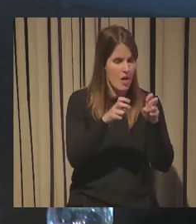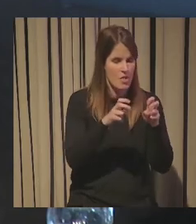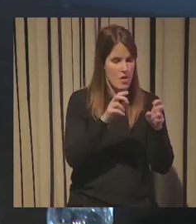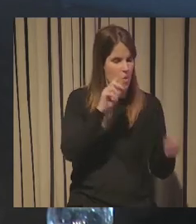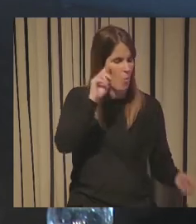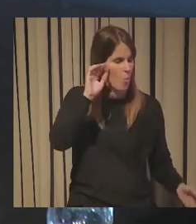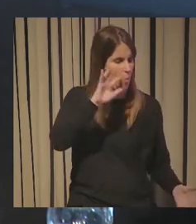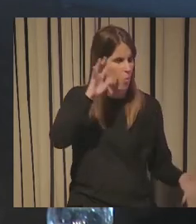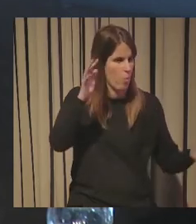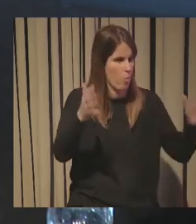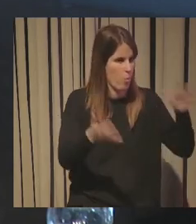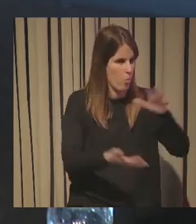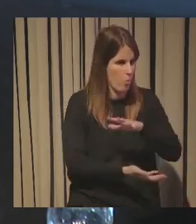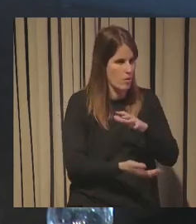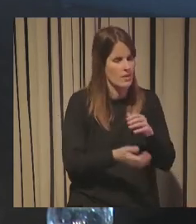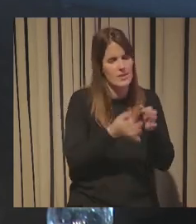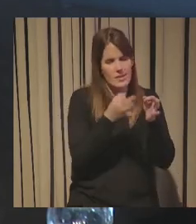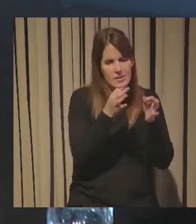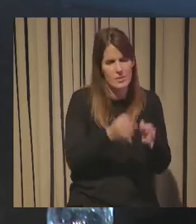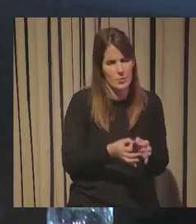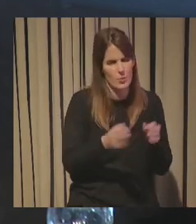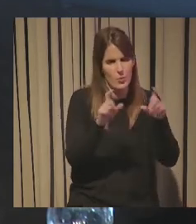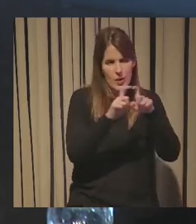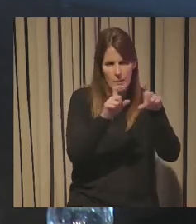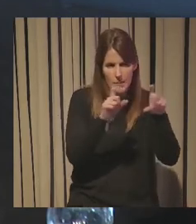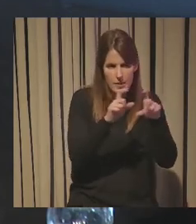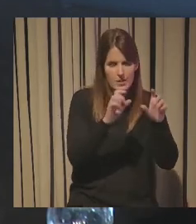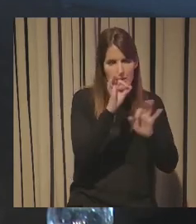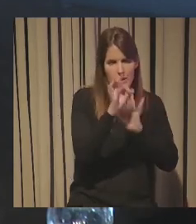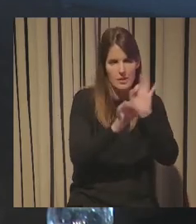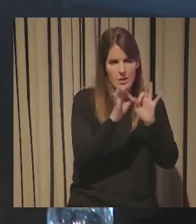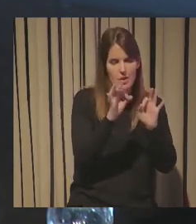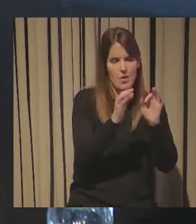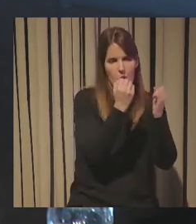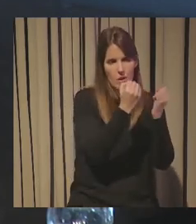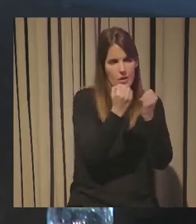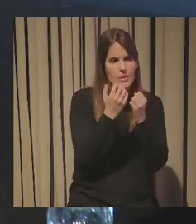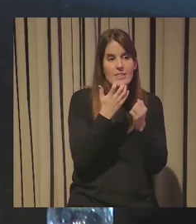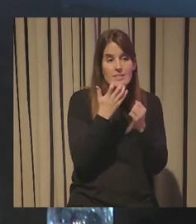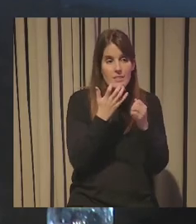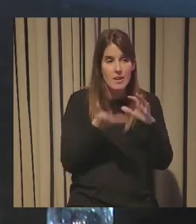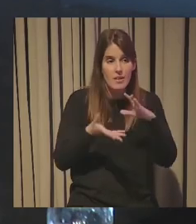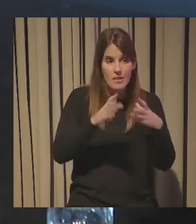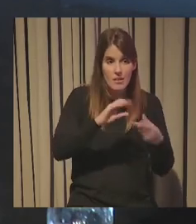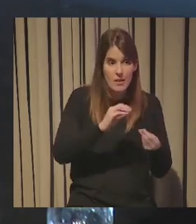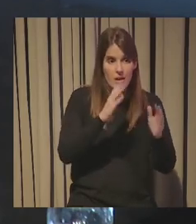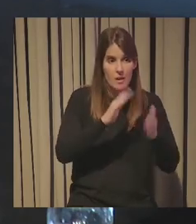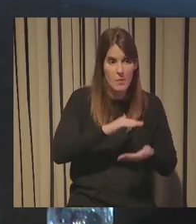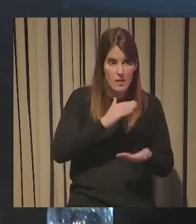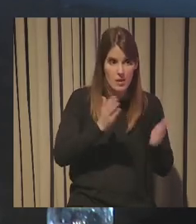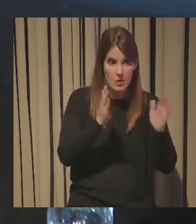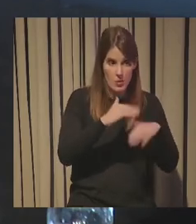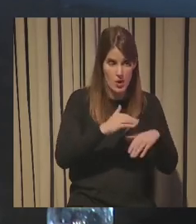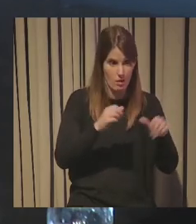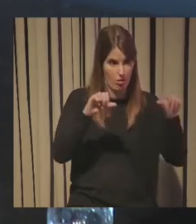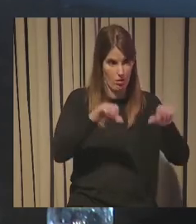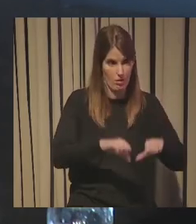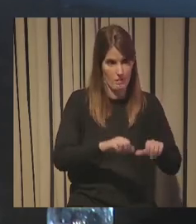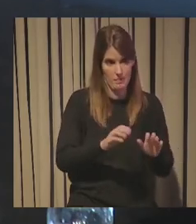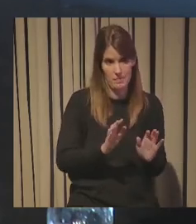habíamos visto antes y que las empresas y organizaciones que no supieran adaptarse que se iban a quedar atrás